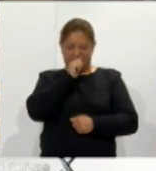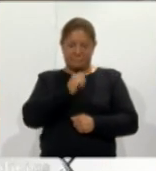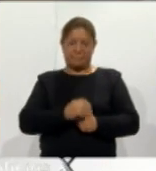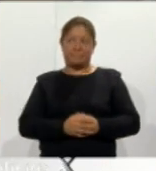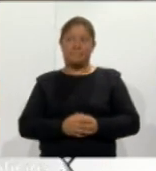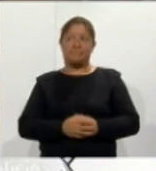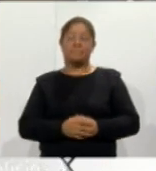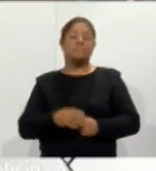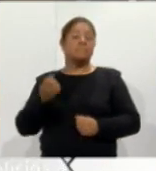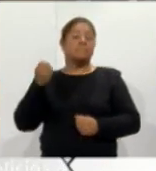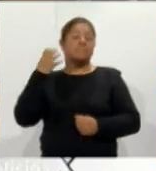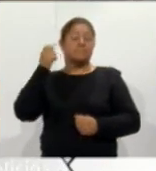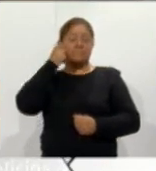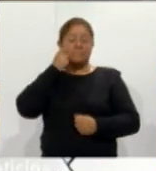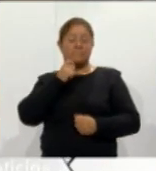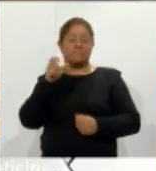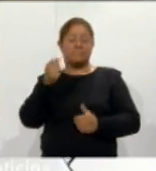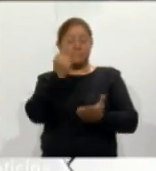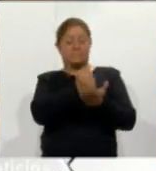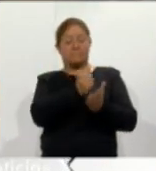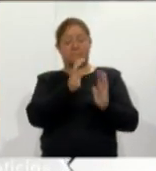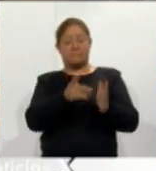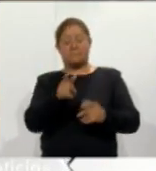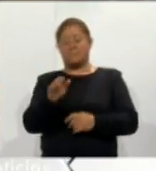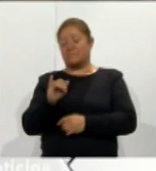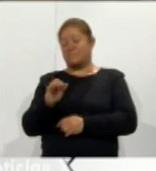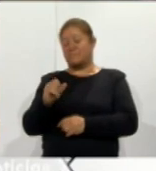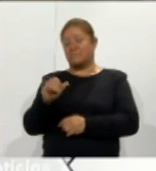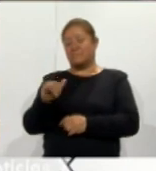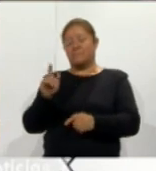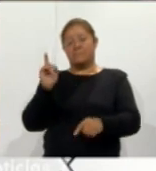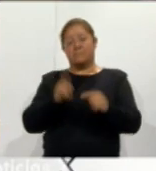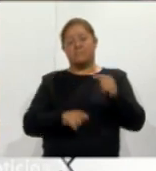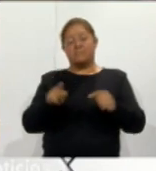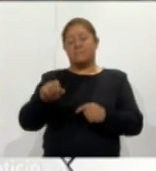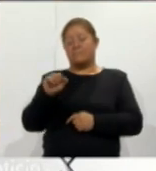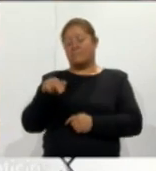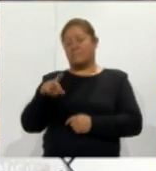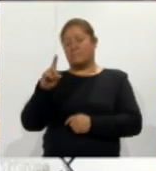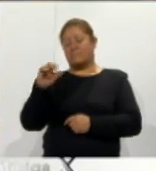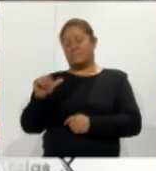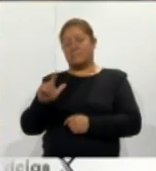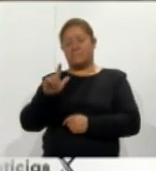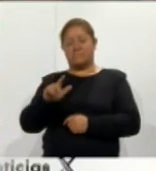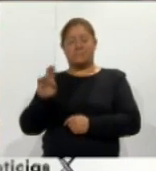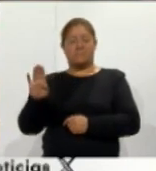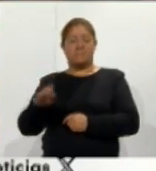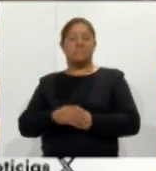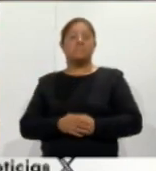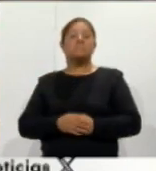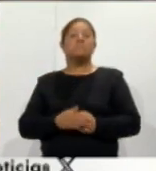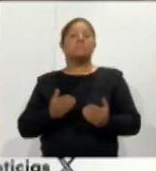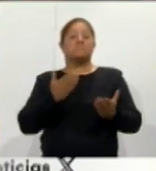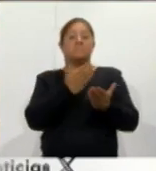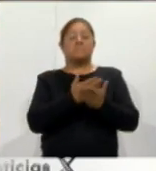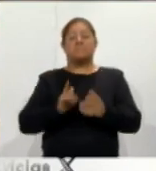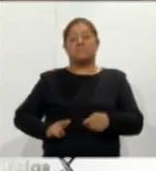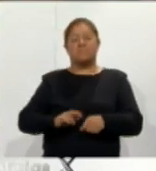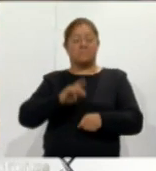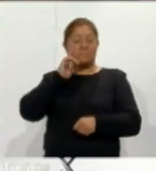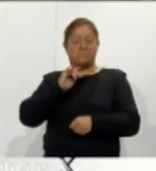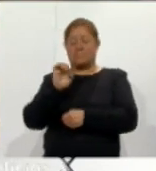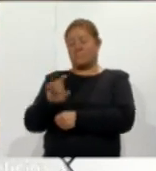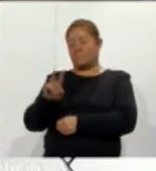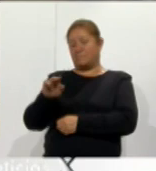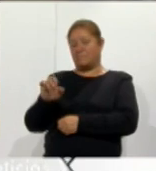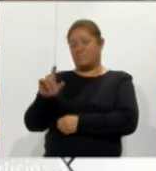El Congreso de Guerrero aprobó la remoción de la fiscal Sandra Luz Baldovinos como había solicitado la gobernadora Evelyn Salgado